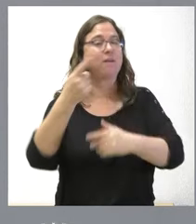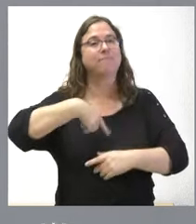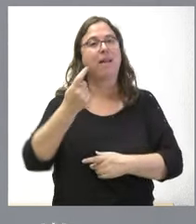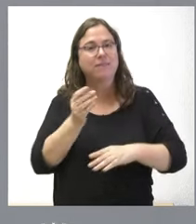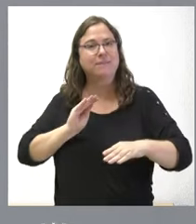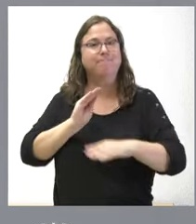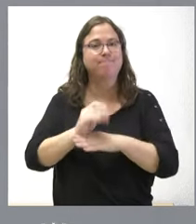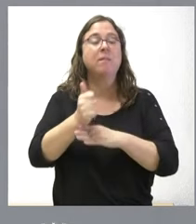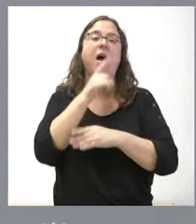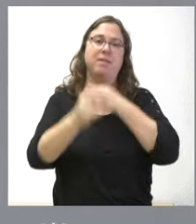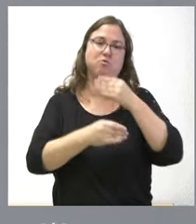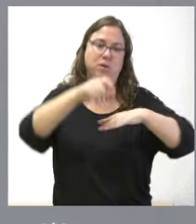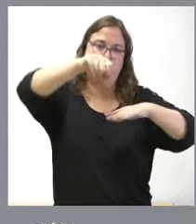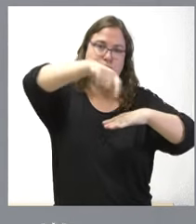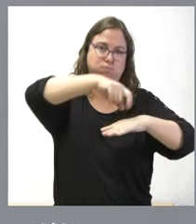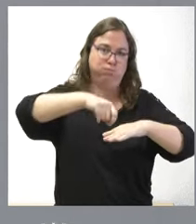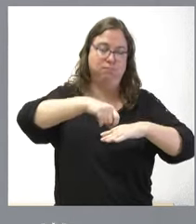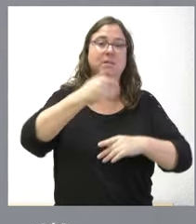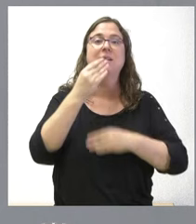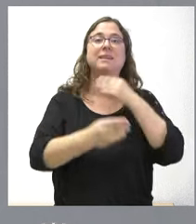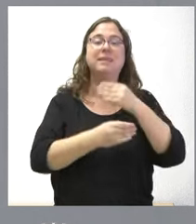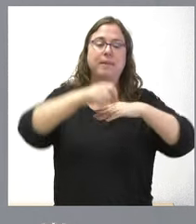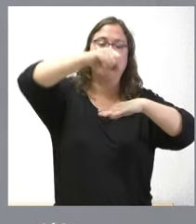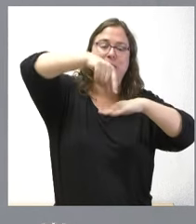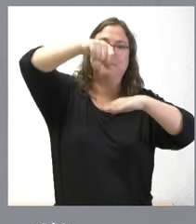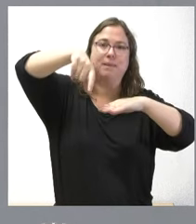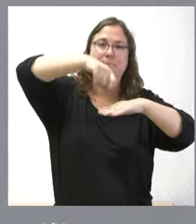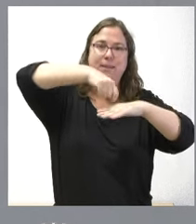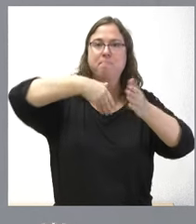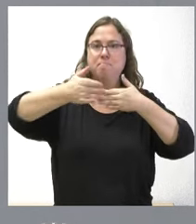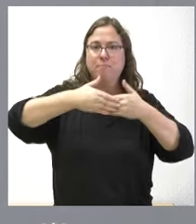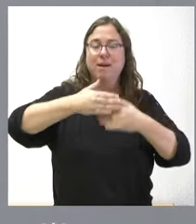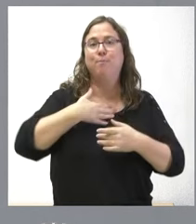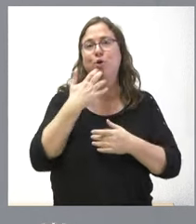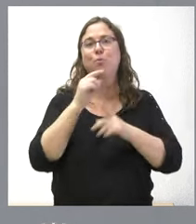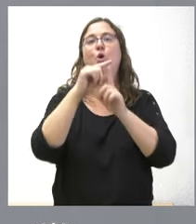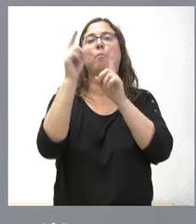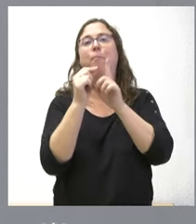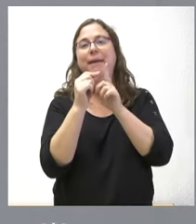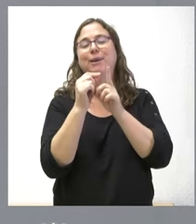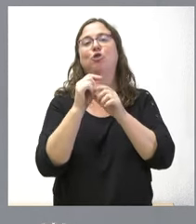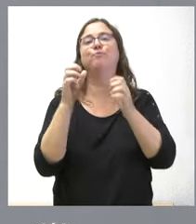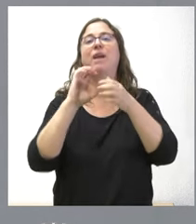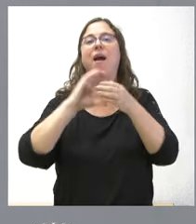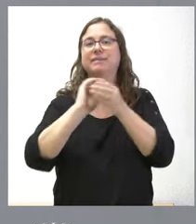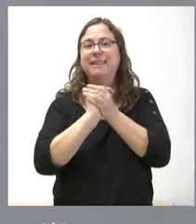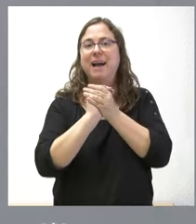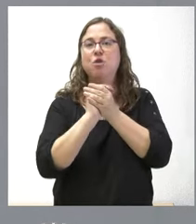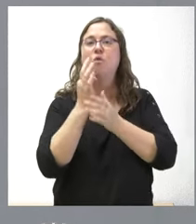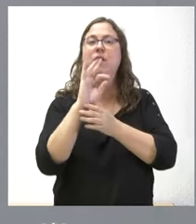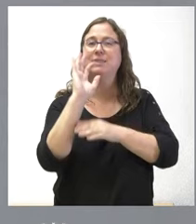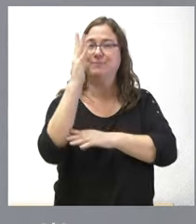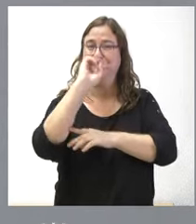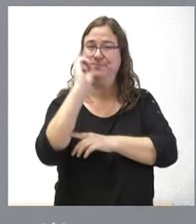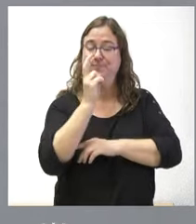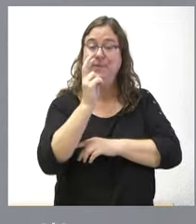inversión, que es lo que ahora hacemos. Y, por tanto, se lleva a cabo la plantación de especies autóctonas como pinos, herbales, castaños y fresnos, la apertura de una nueva